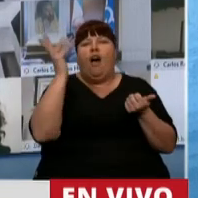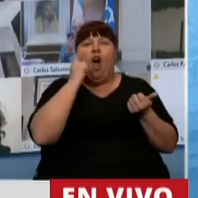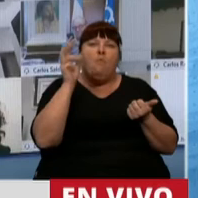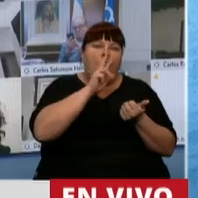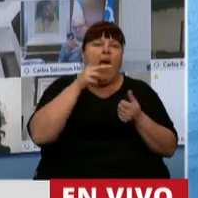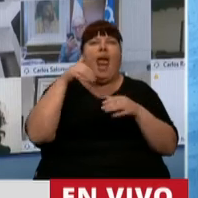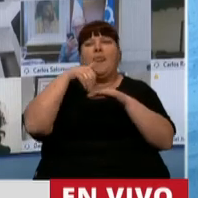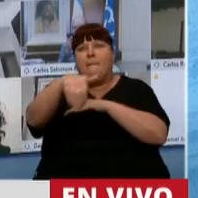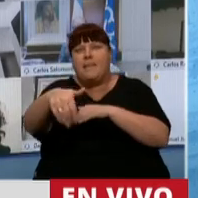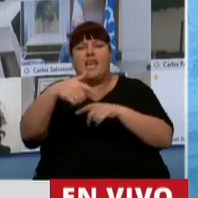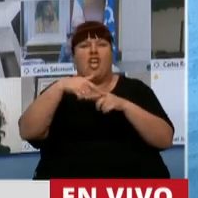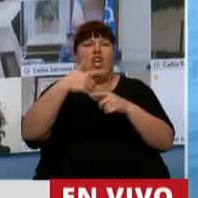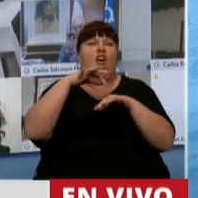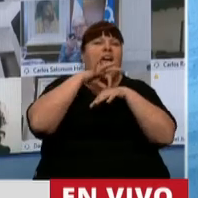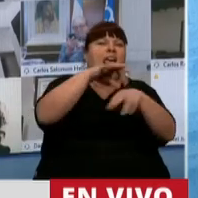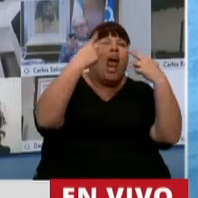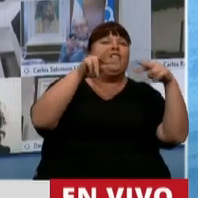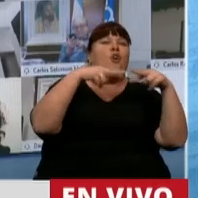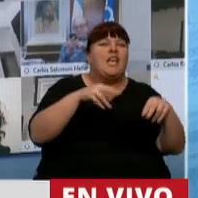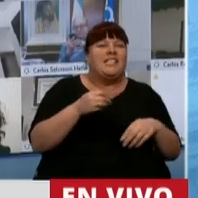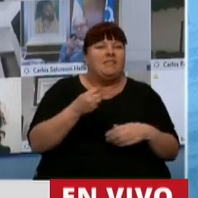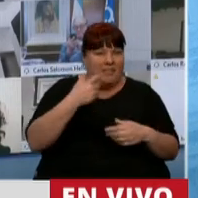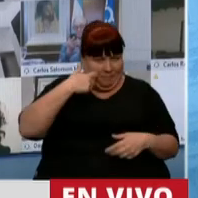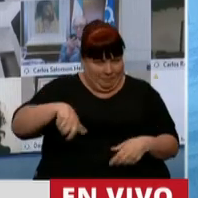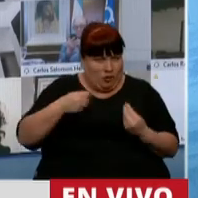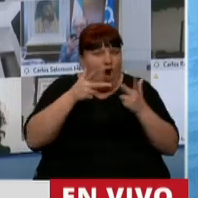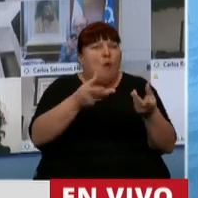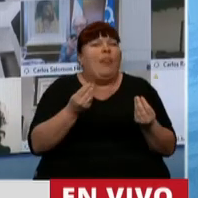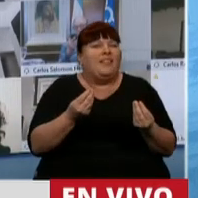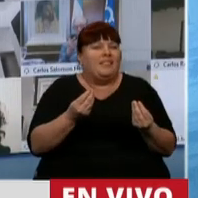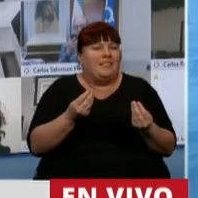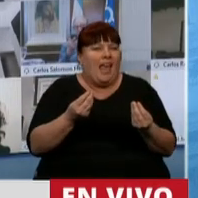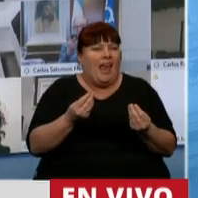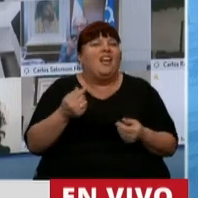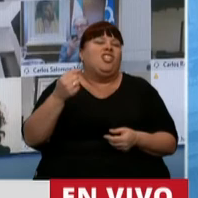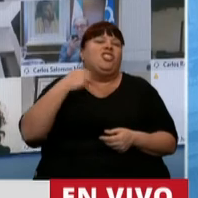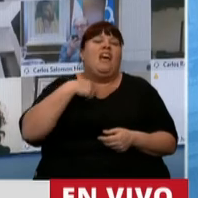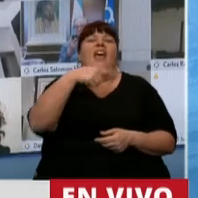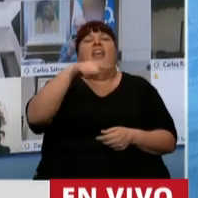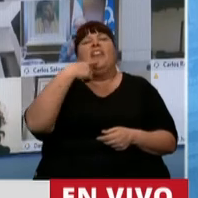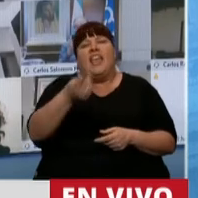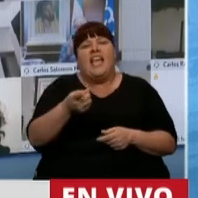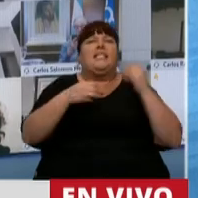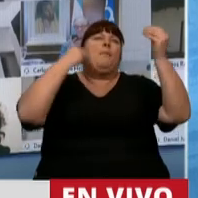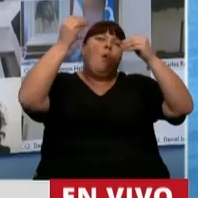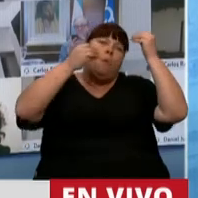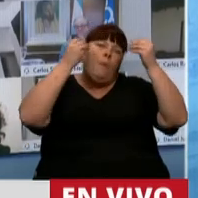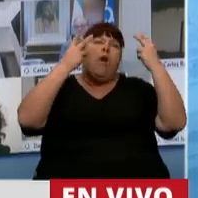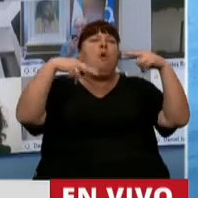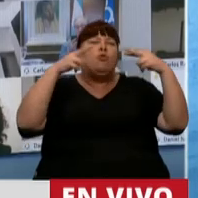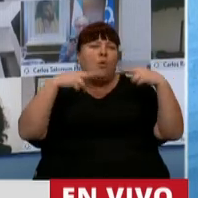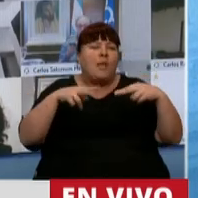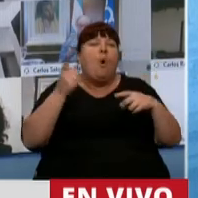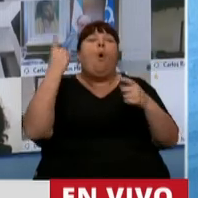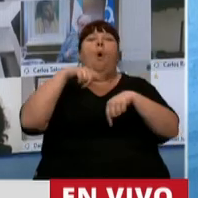de un transportista de un guía de turismo y le tengan que decir que ellos que decían que estaban preocupados por el sector